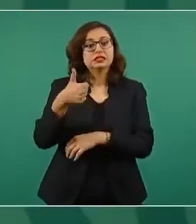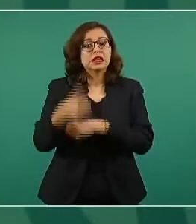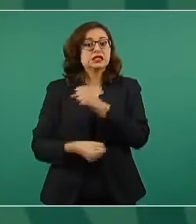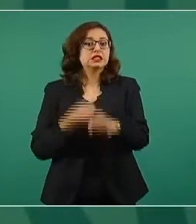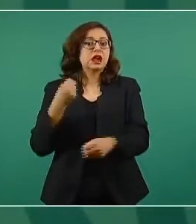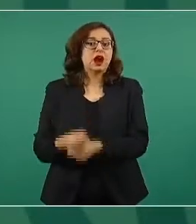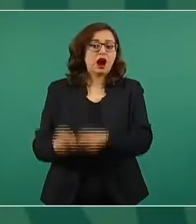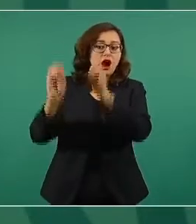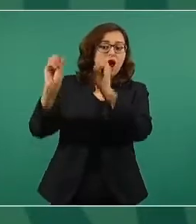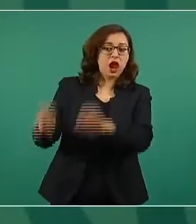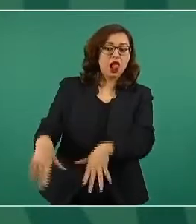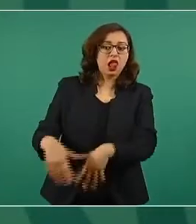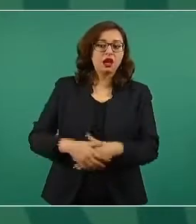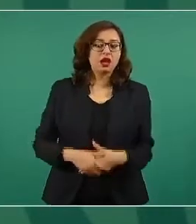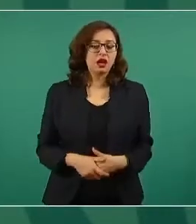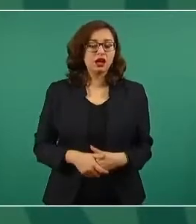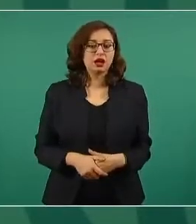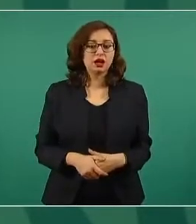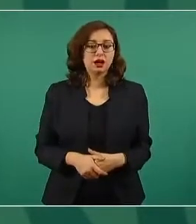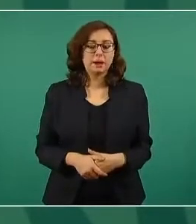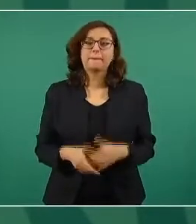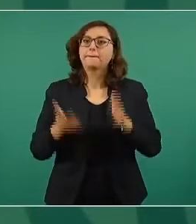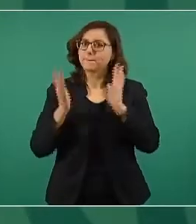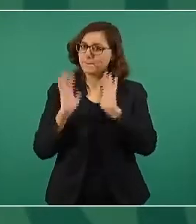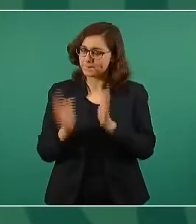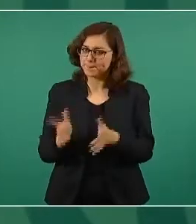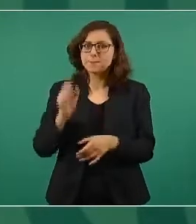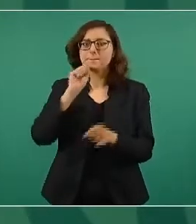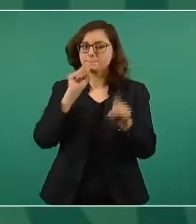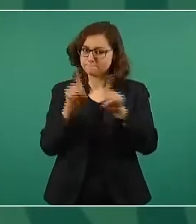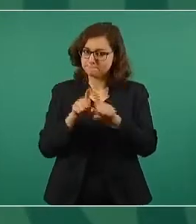La de Cardel. La de Cardel, ya también.